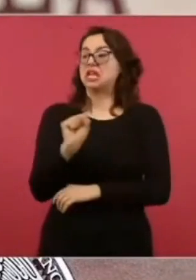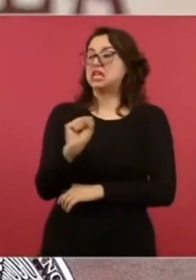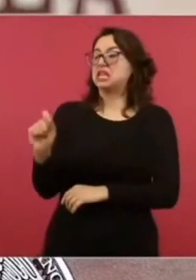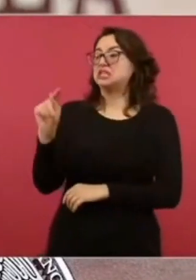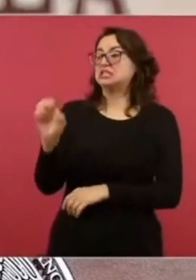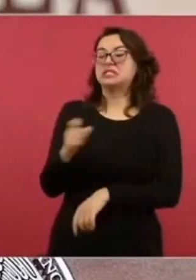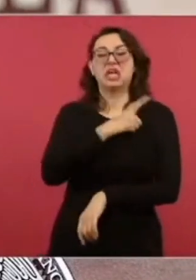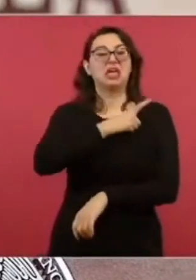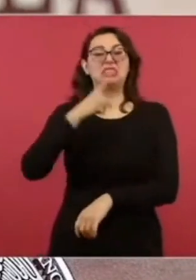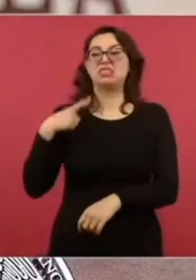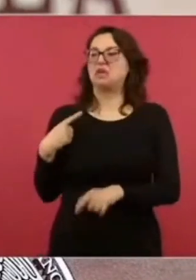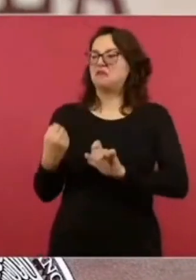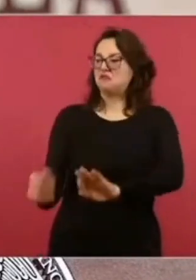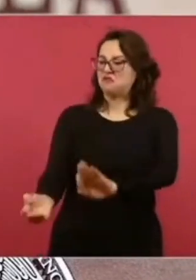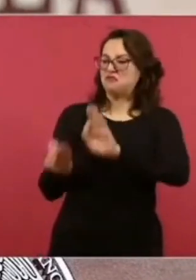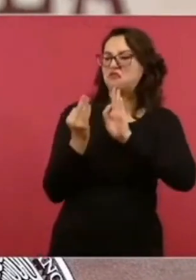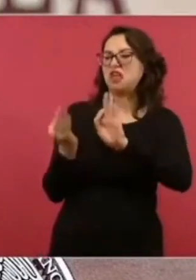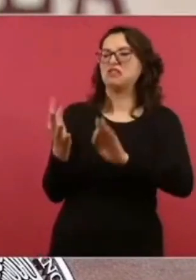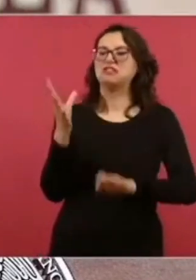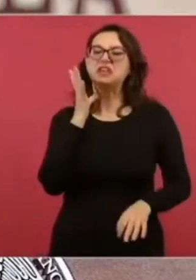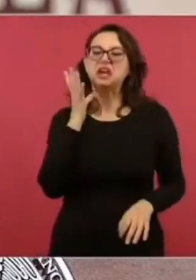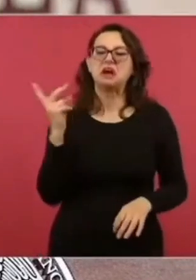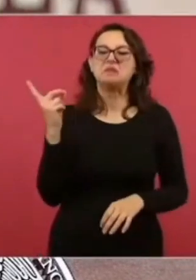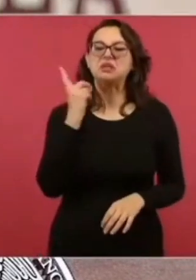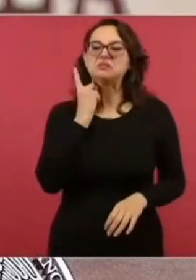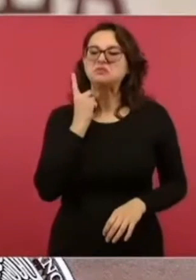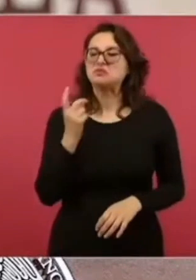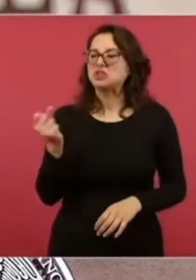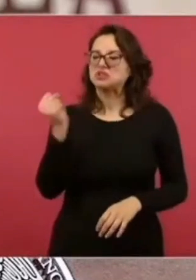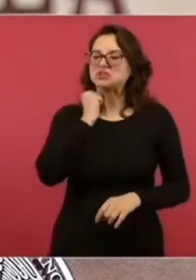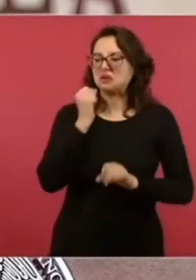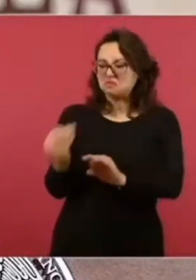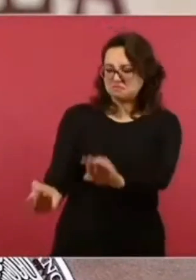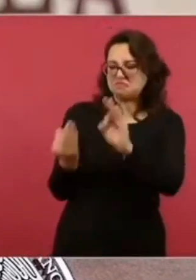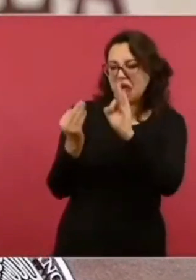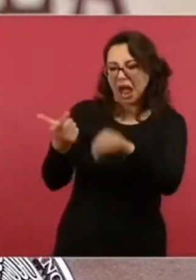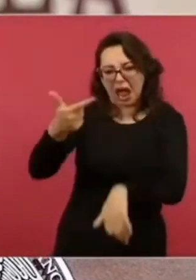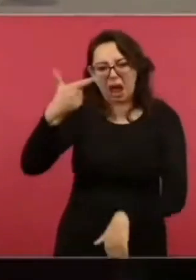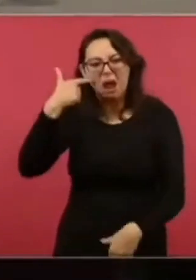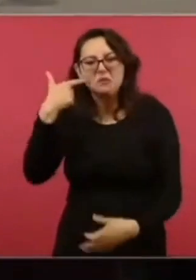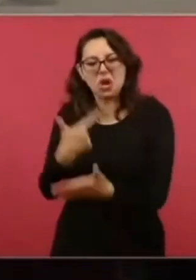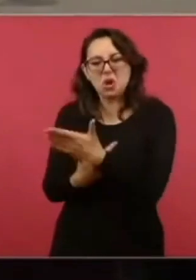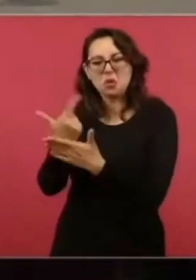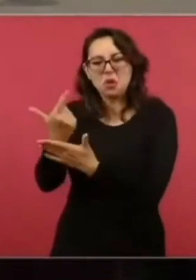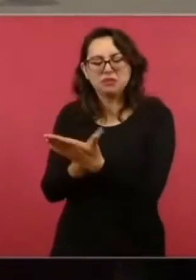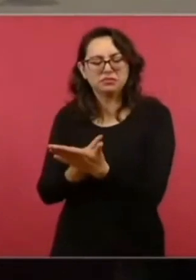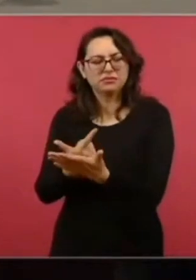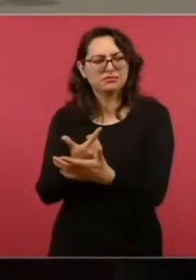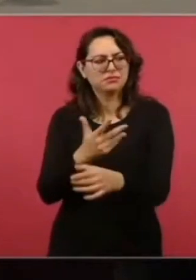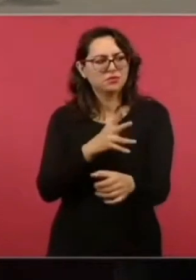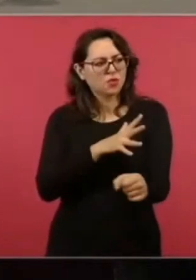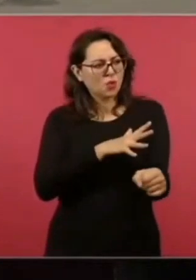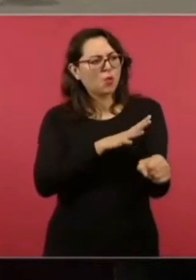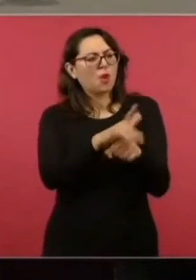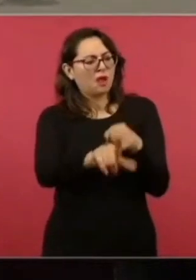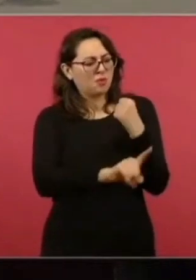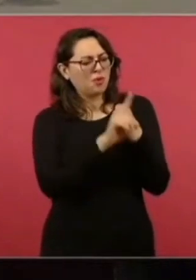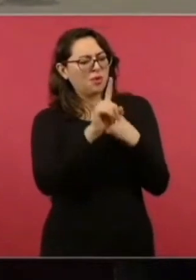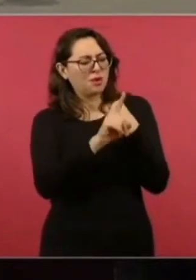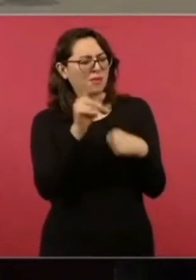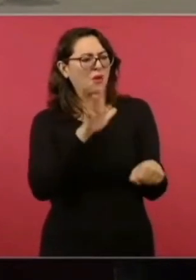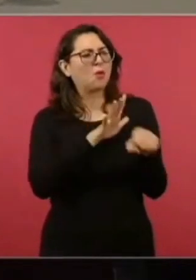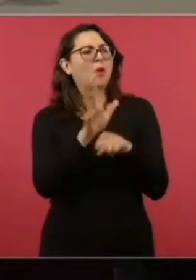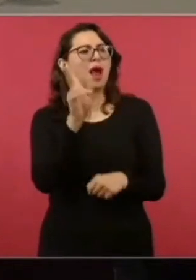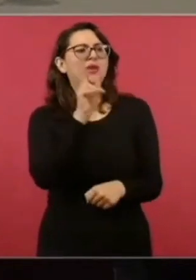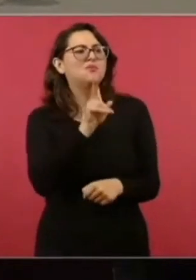del Instituto sin más prueba que las notas del financiero y el universal. ¿Pueden creerlo? Ese es